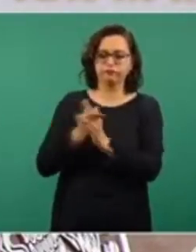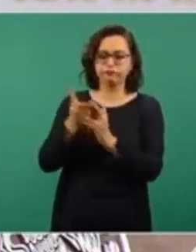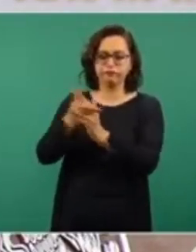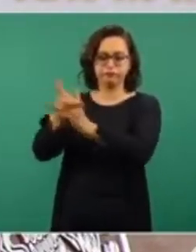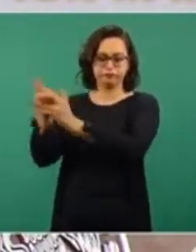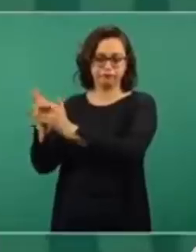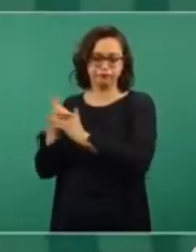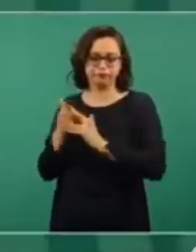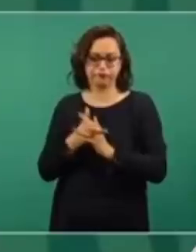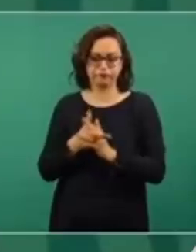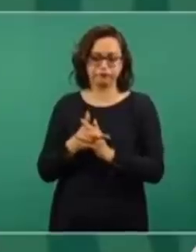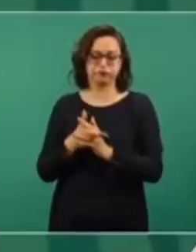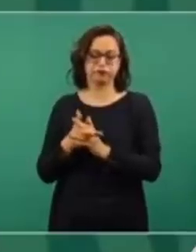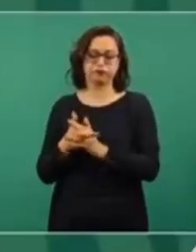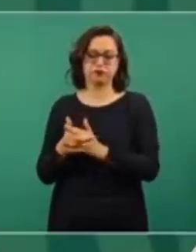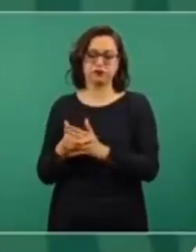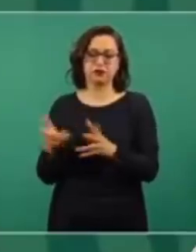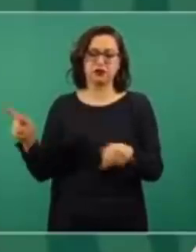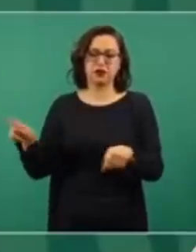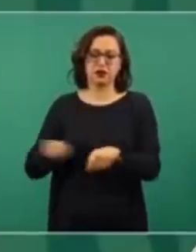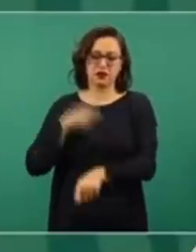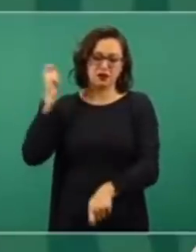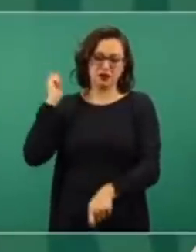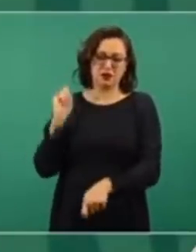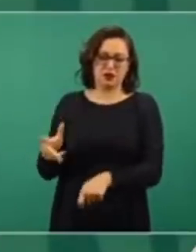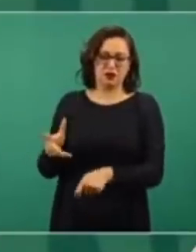quemados.